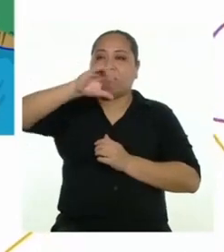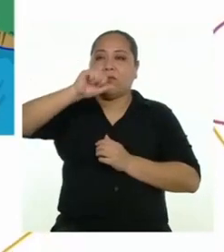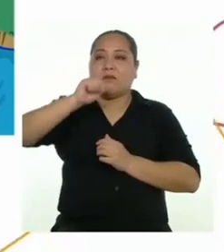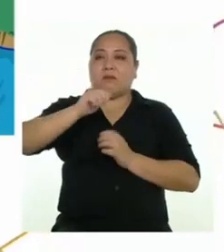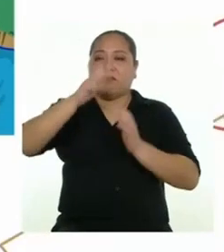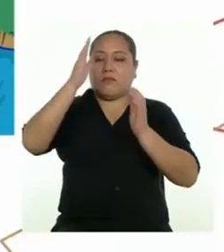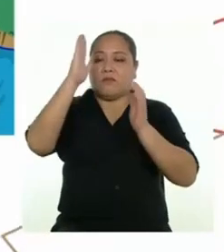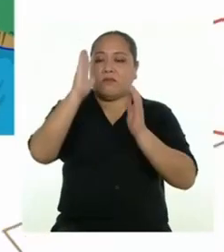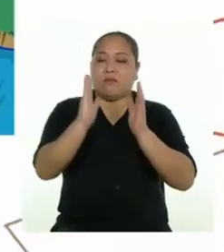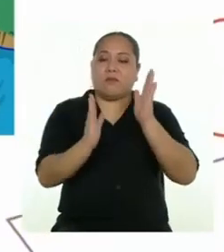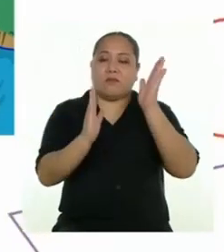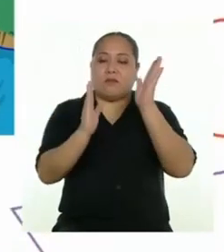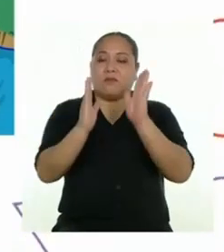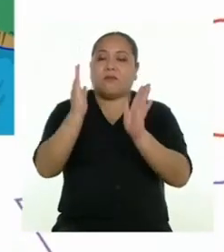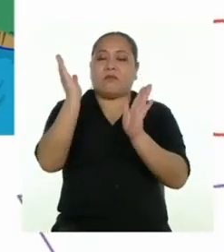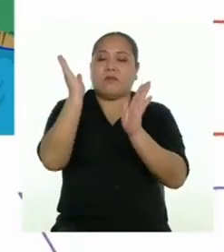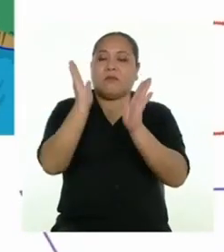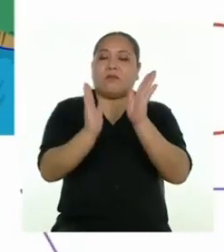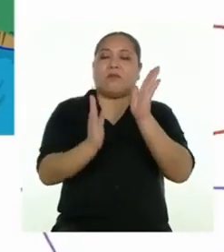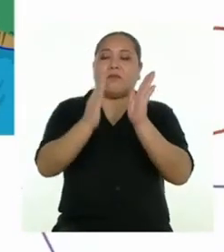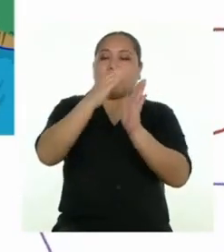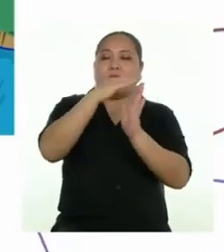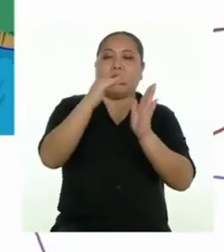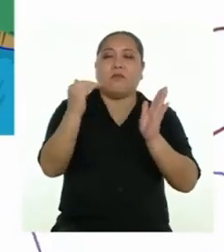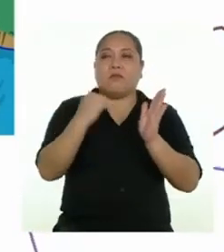son rectángulos.